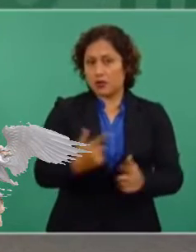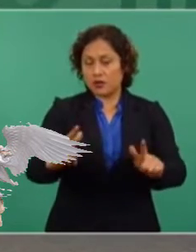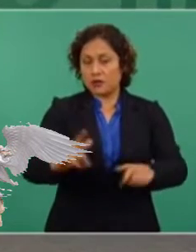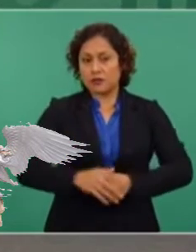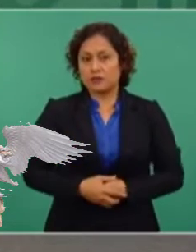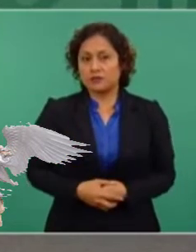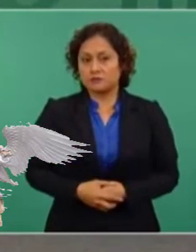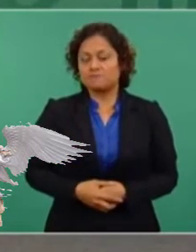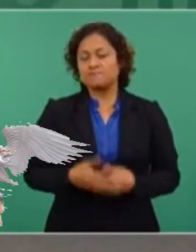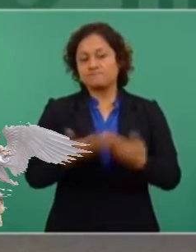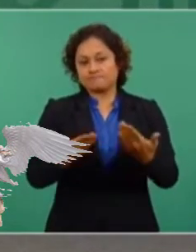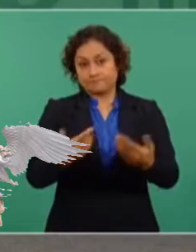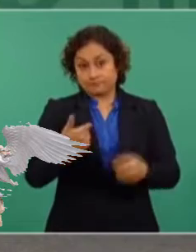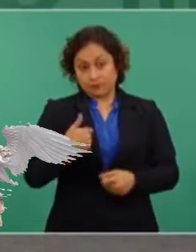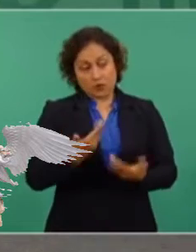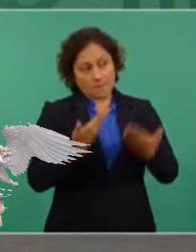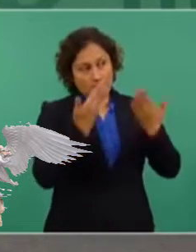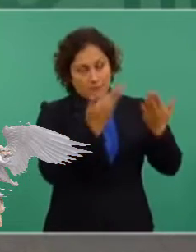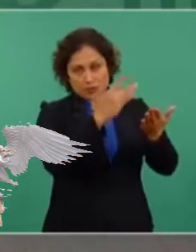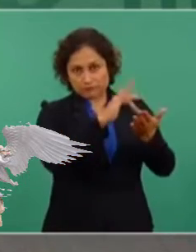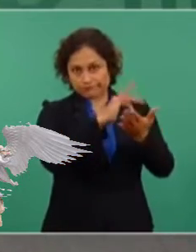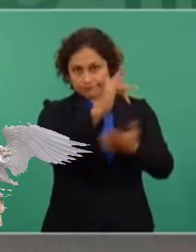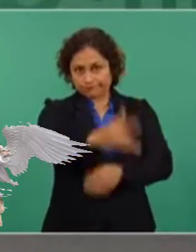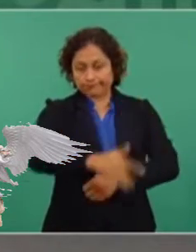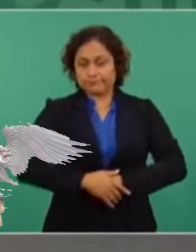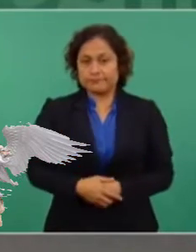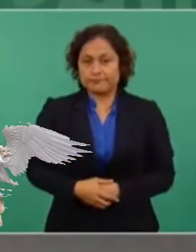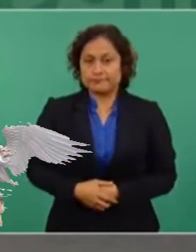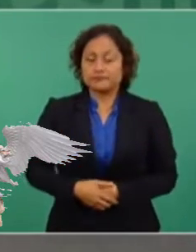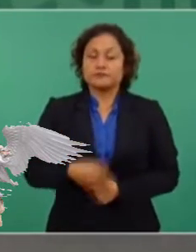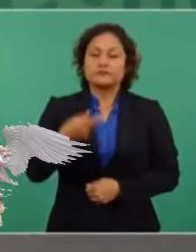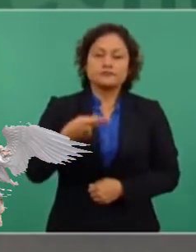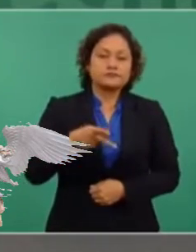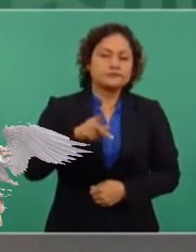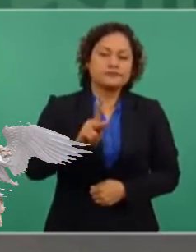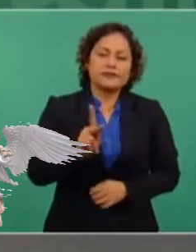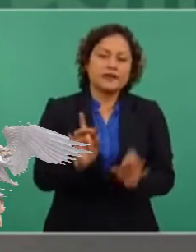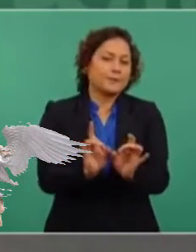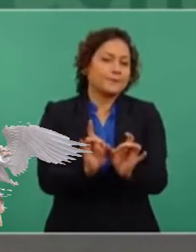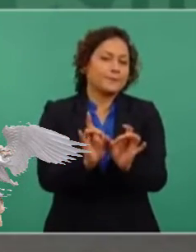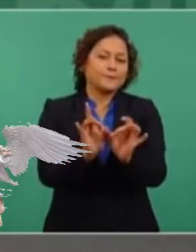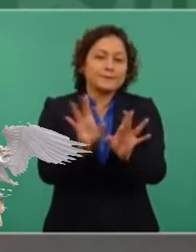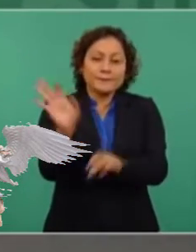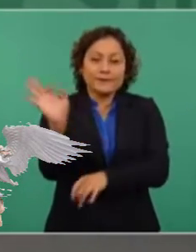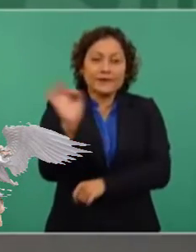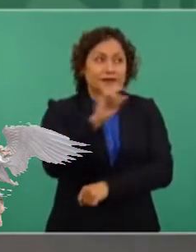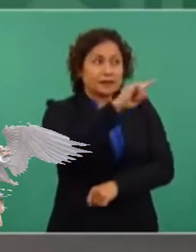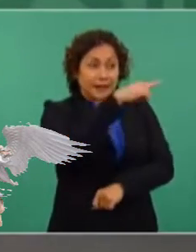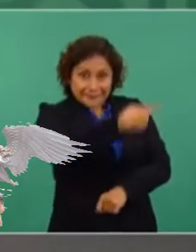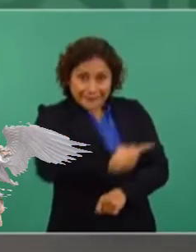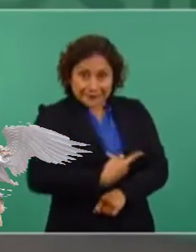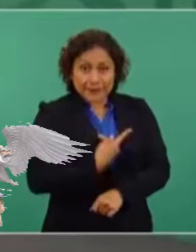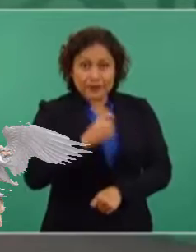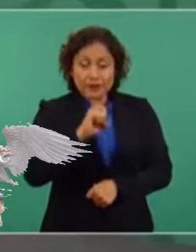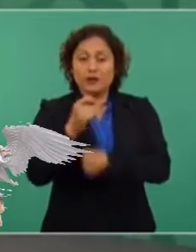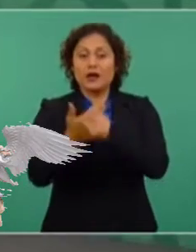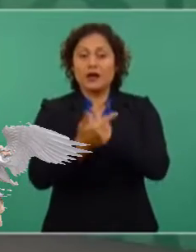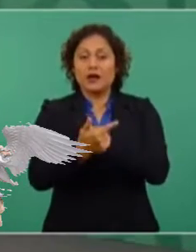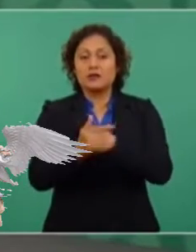cosa que le agradezco mucho, pero en el caso de que me dijera algo le diría, pues, presidente,